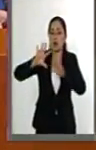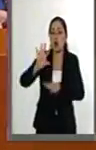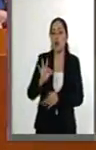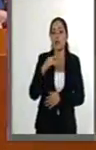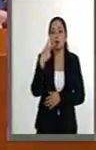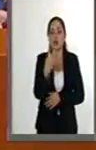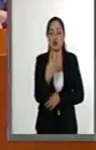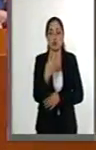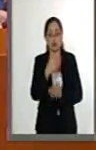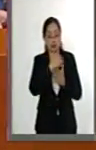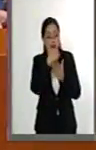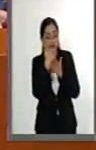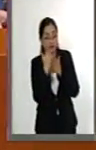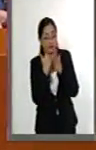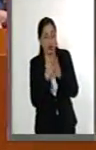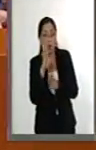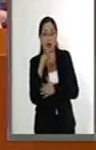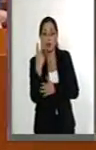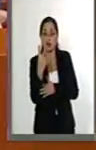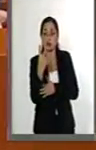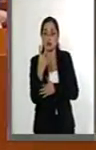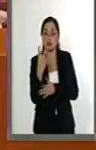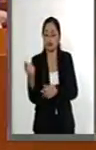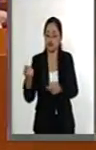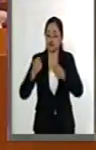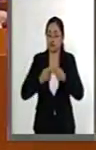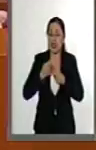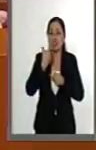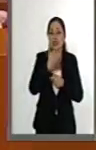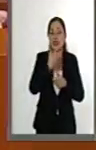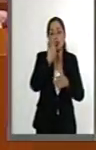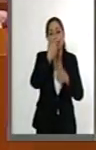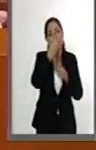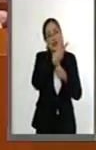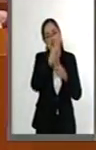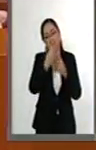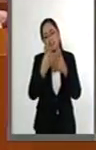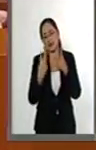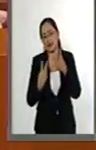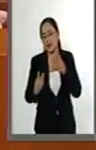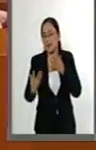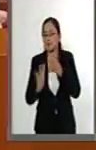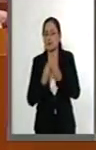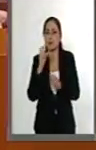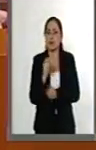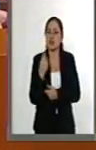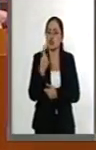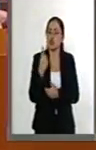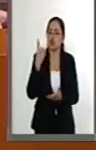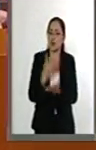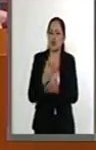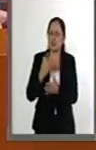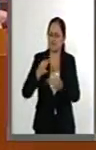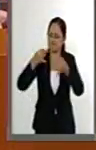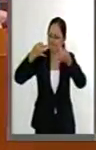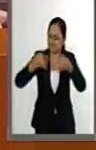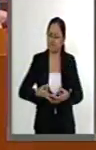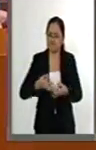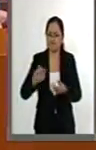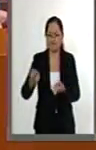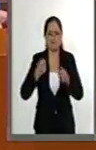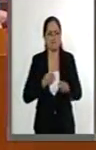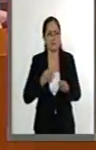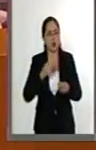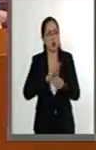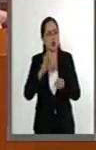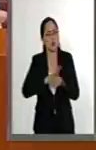Y de esos 42 nos envió 7 ternas con 21 altamente calificados, con